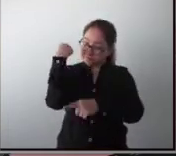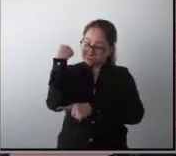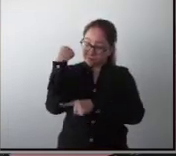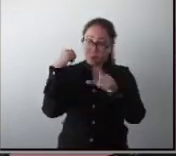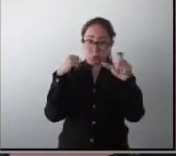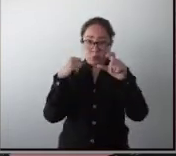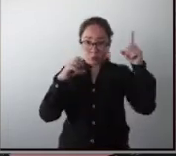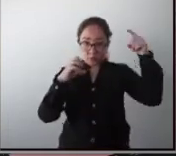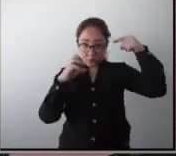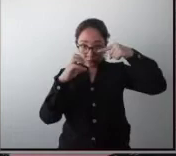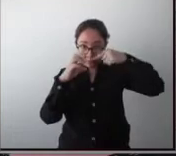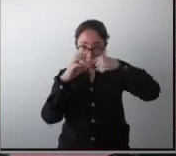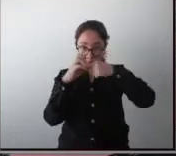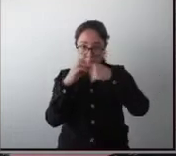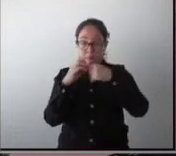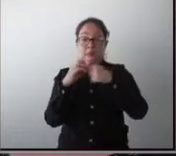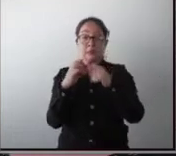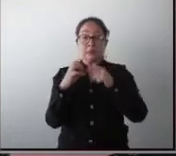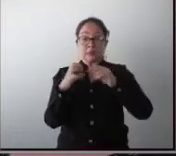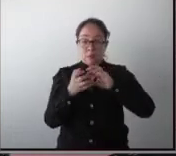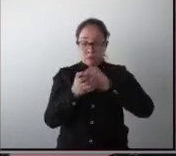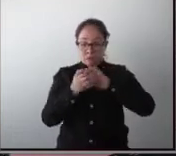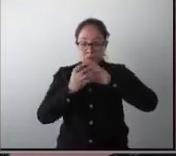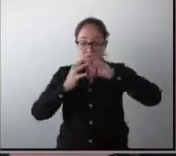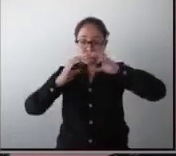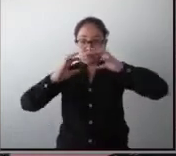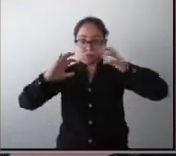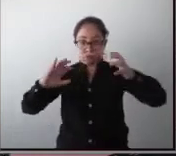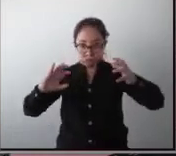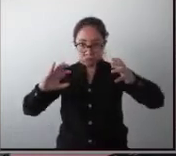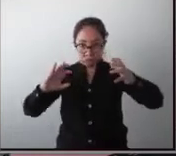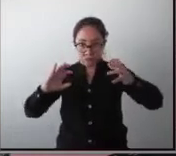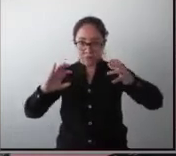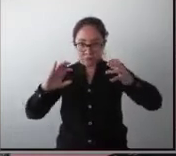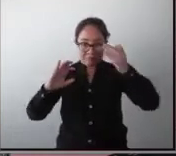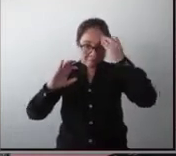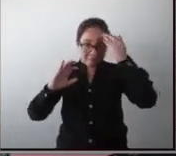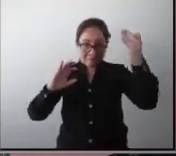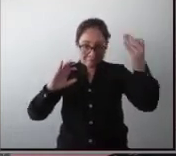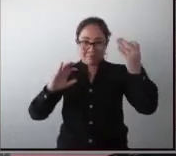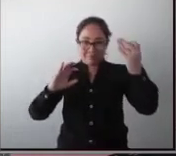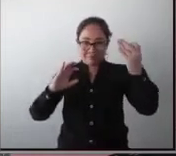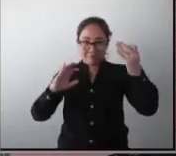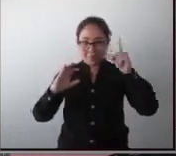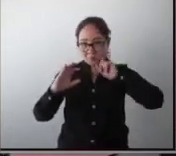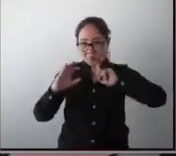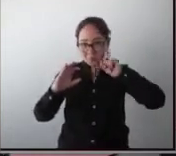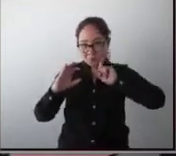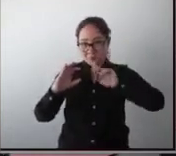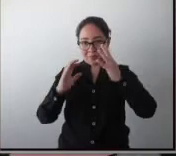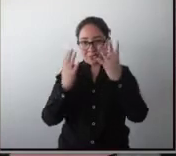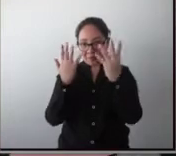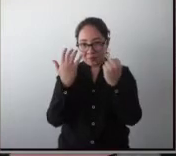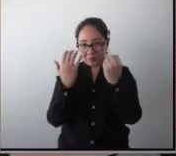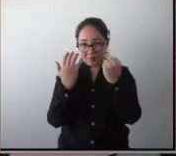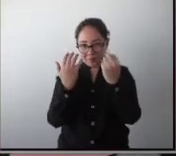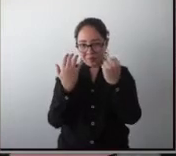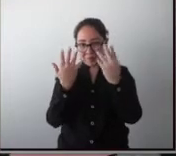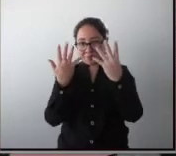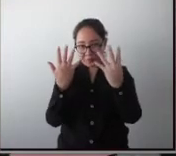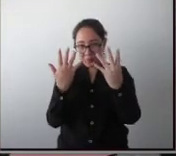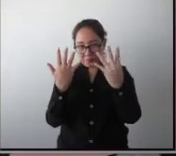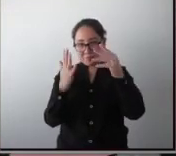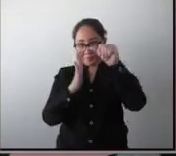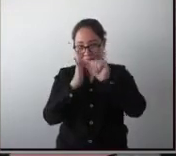Momentos después de la fecundación y durante el embarazo de una mujer, ahí es donde suceden